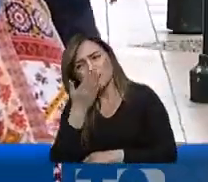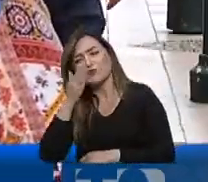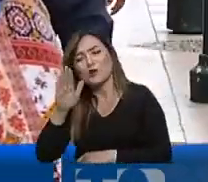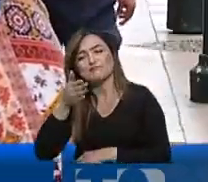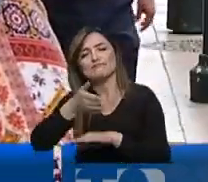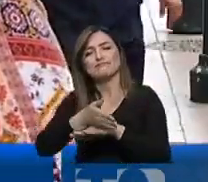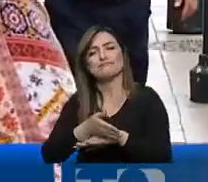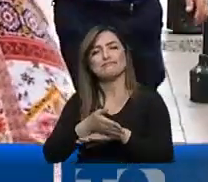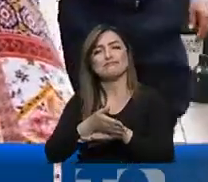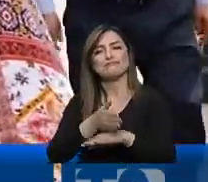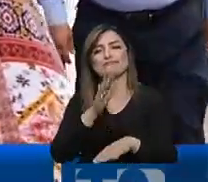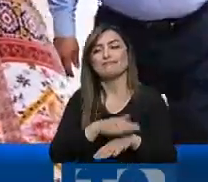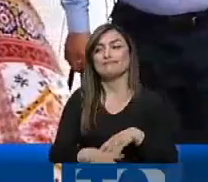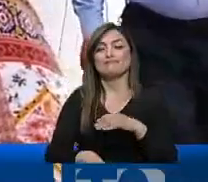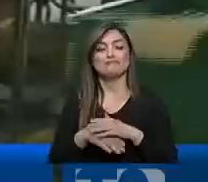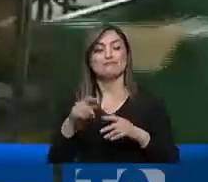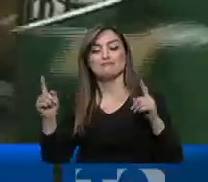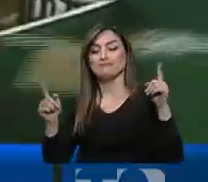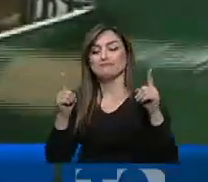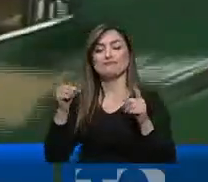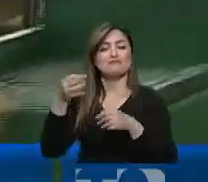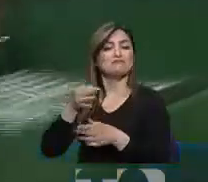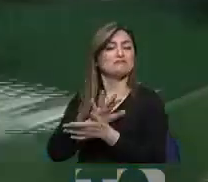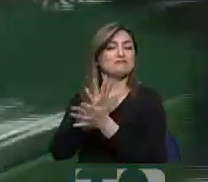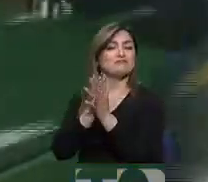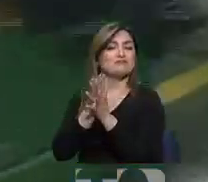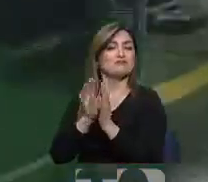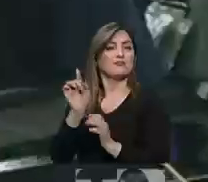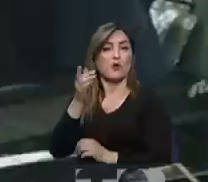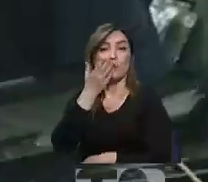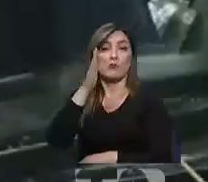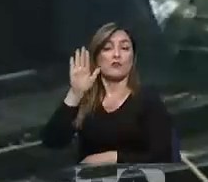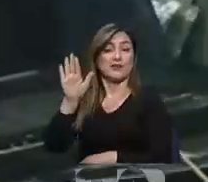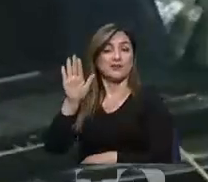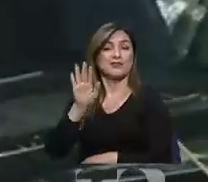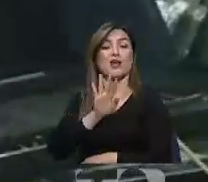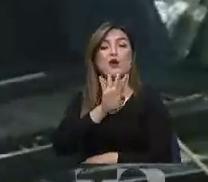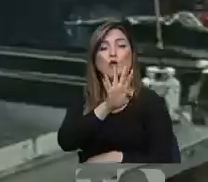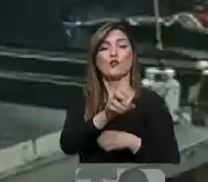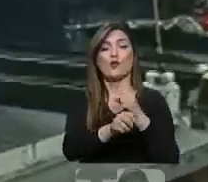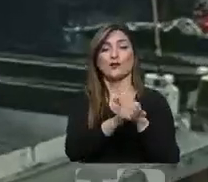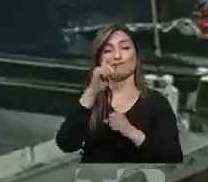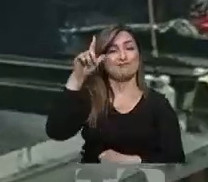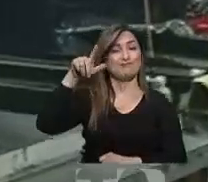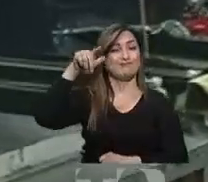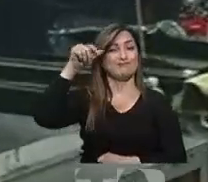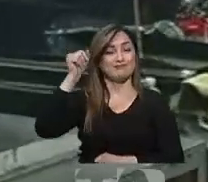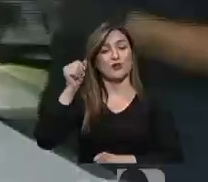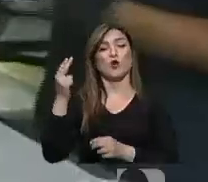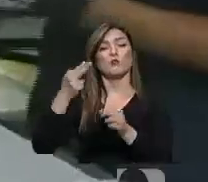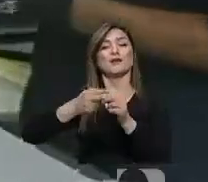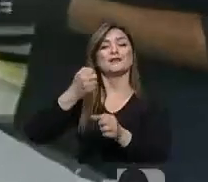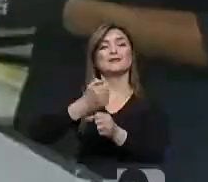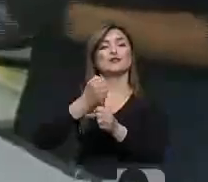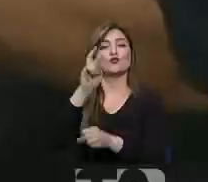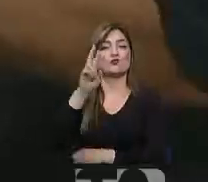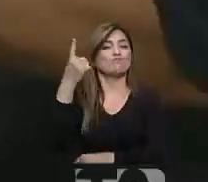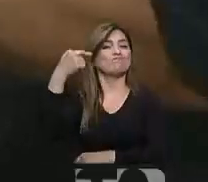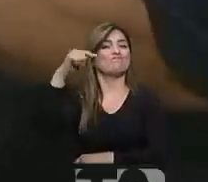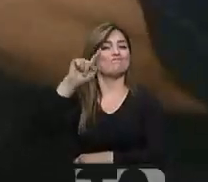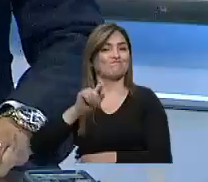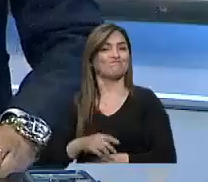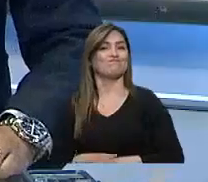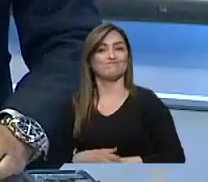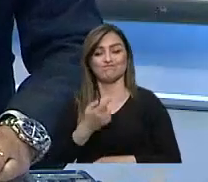prometen, y después cuando es el momento, nada. Crear dos millones de plazas de trabajo en cuatro años de gestión fue la promesa en concreto. Misa María Heredia,